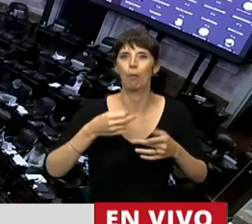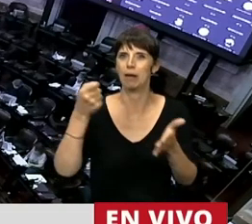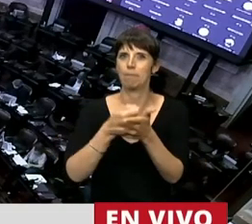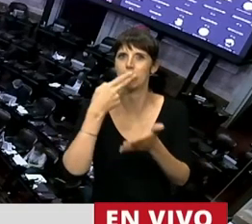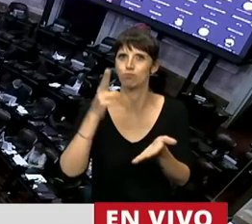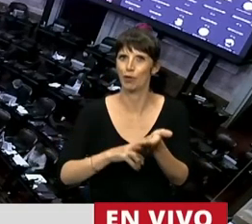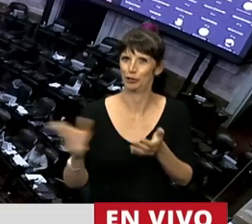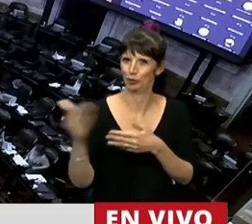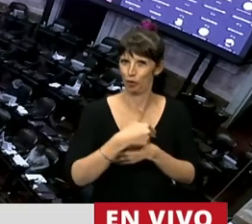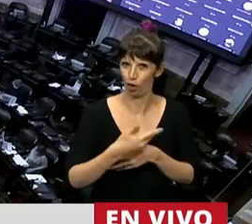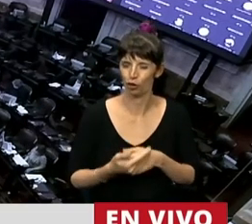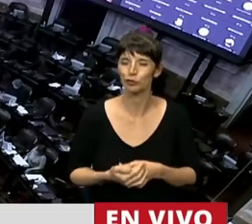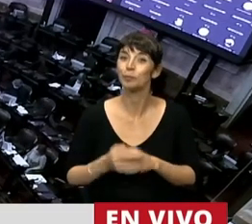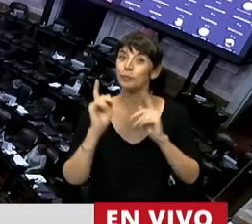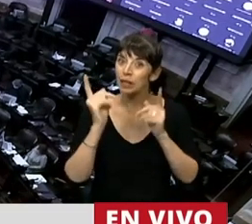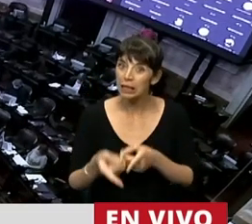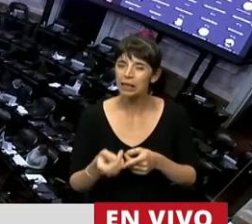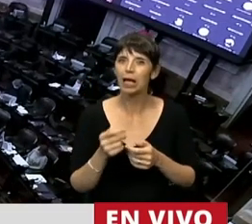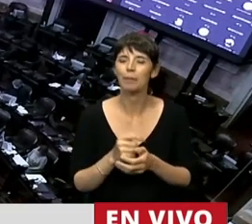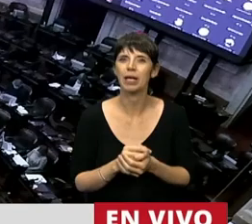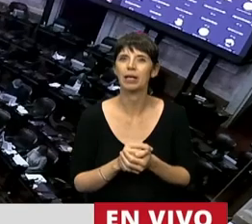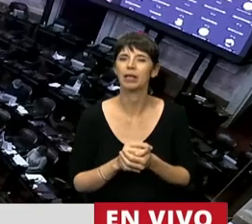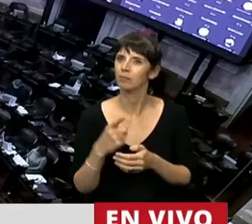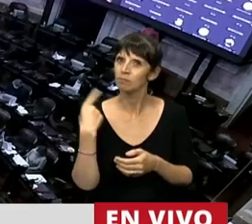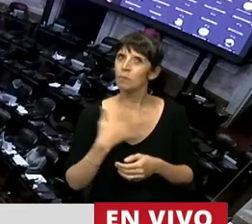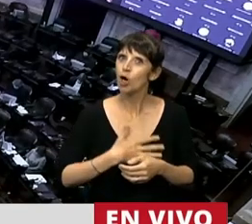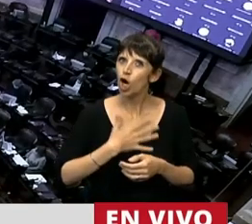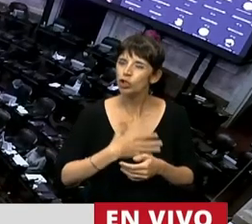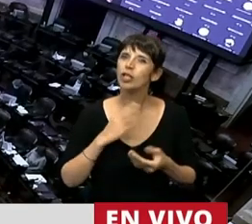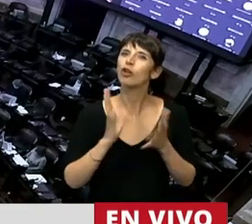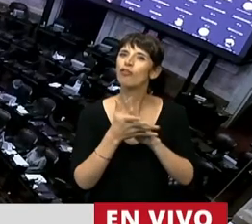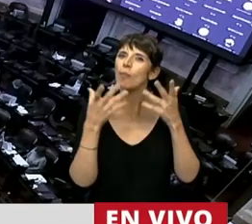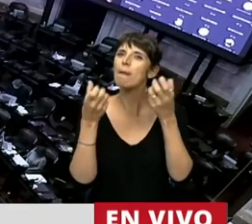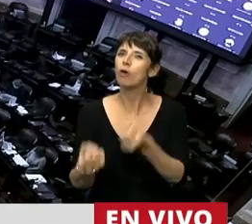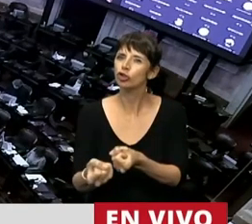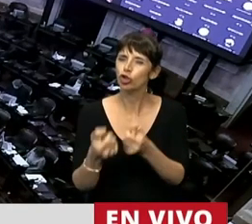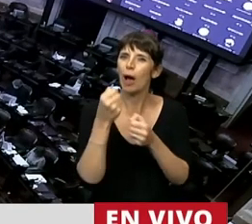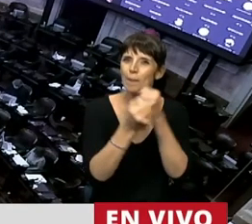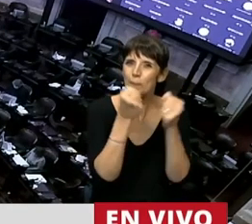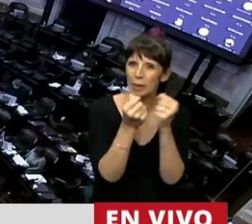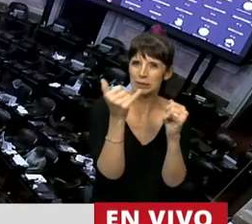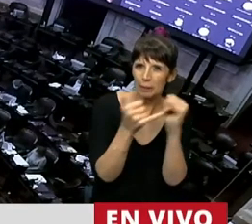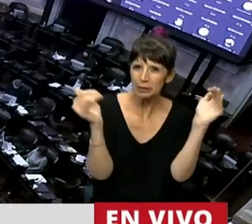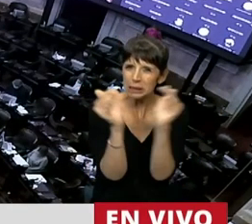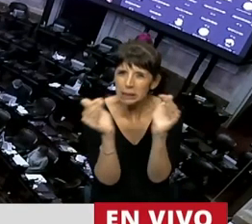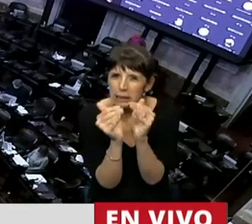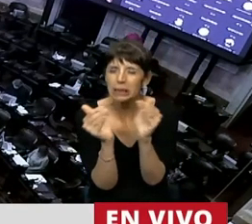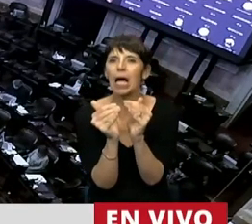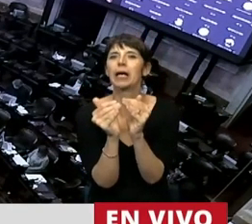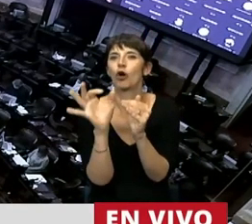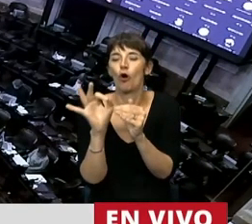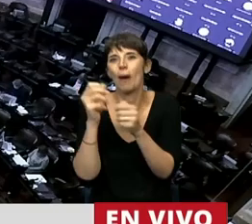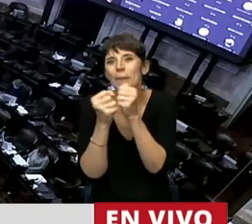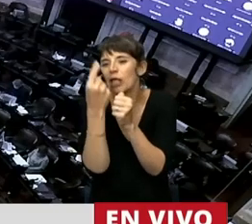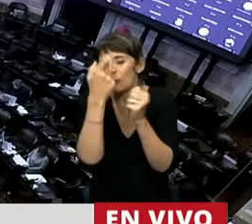tarjetas de débito contribuye indudablemente a limitar la informalidad de las operaciones y obviamente el problema de la evasión fiscal que